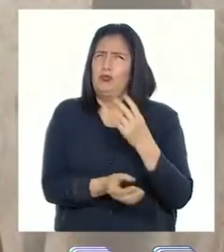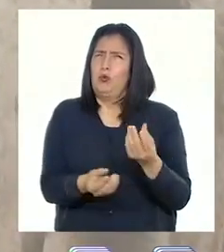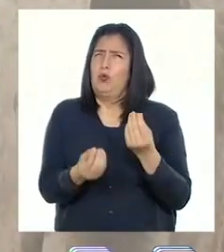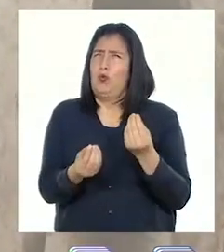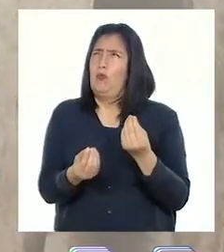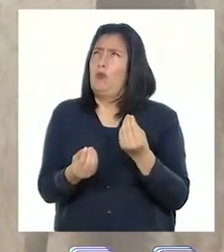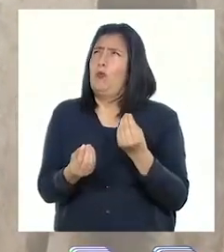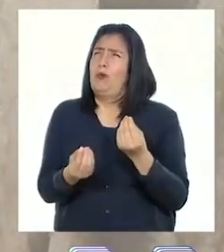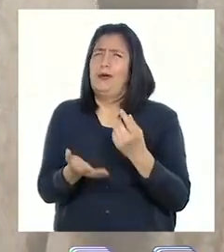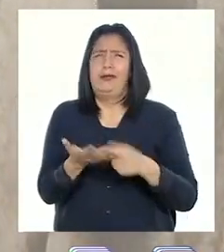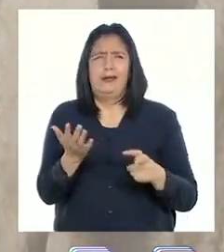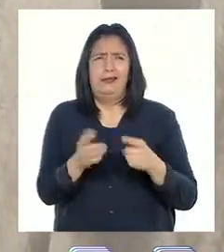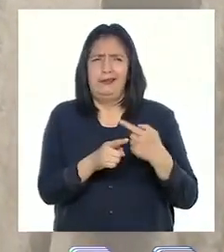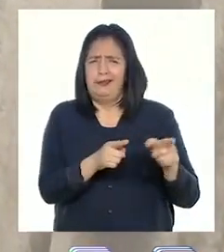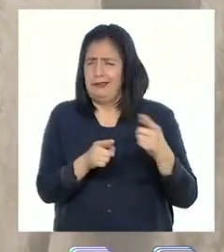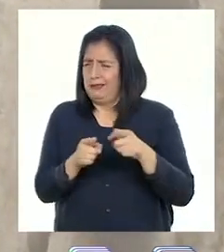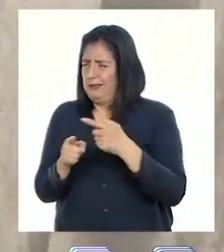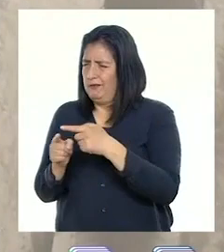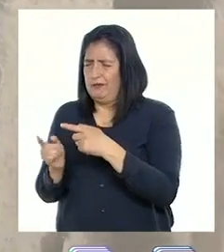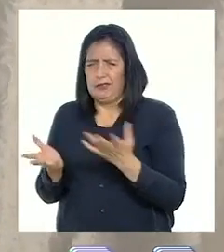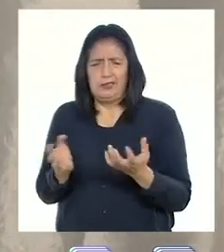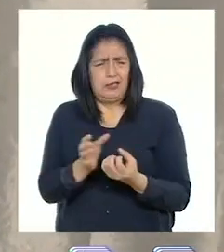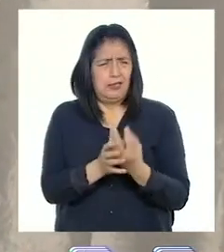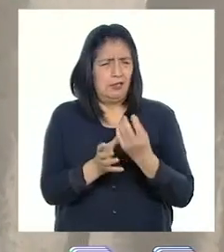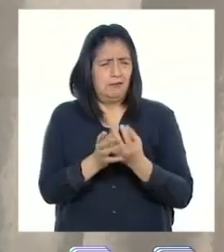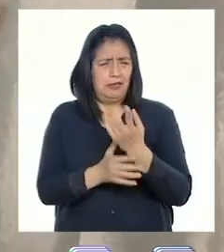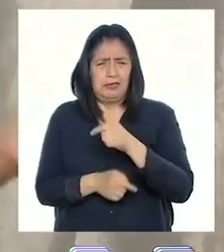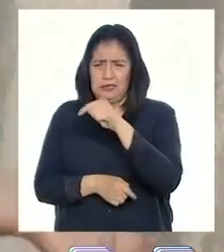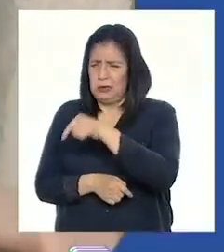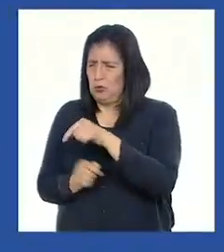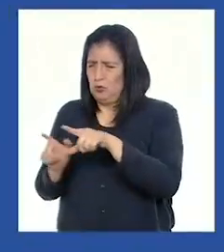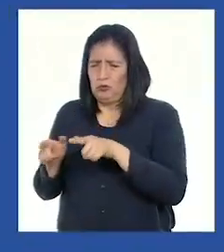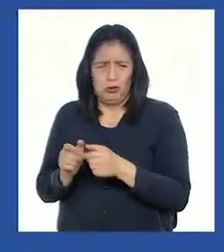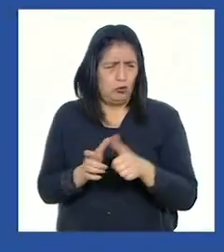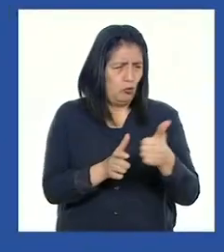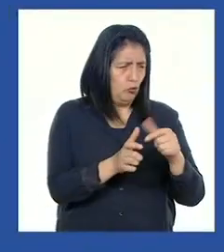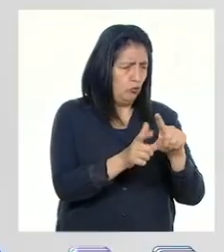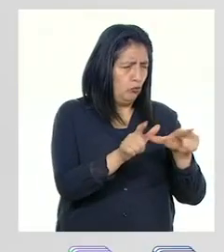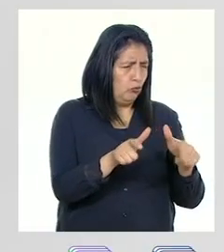qué depende la diversidad de las plantas en un lugar?